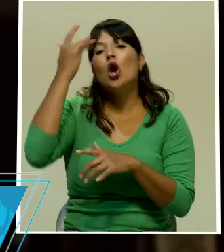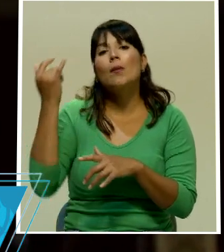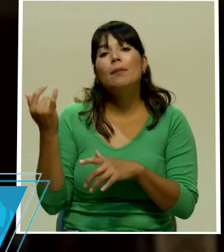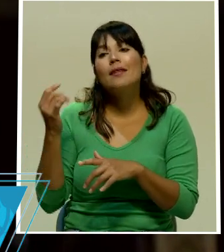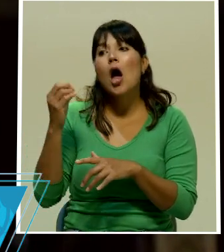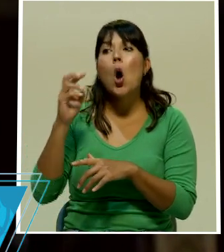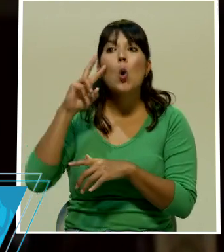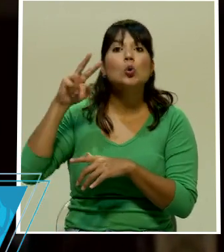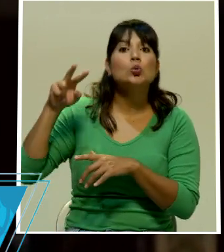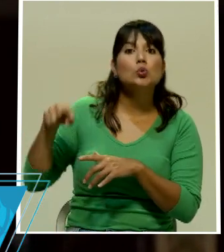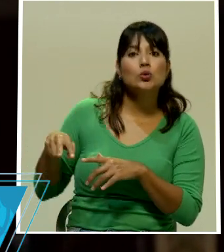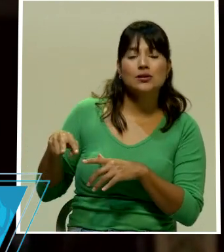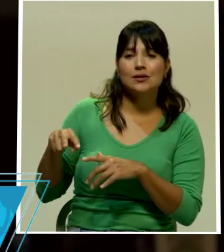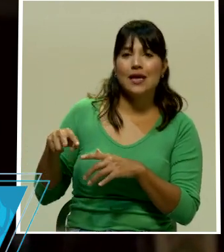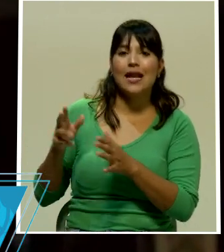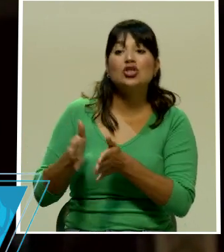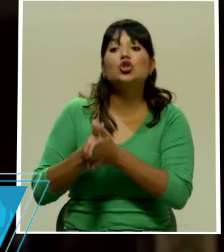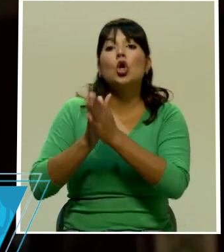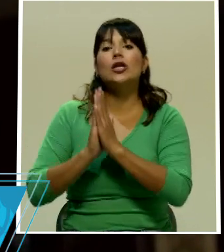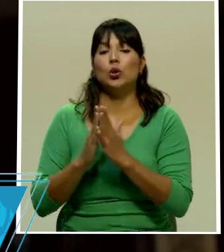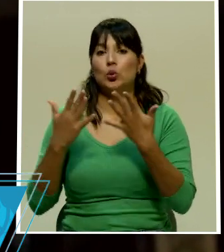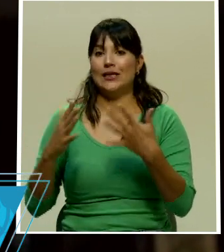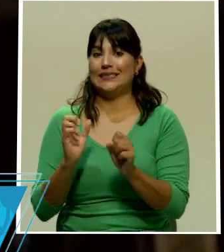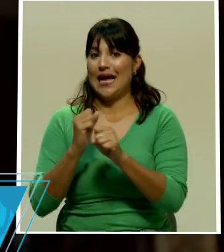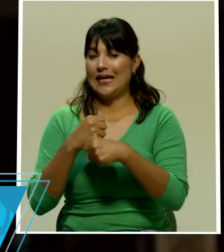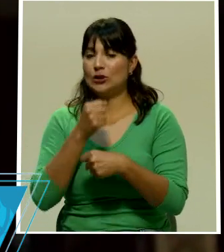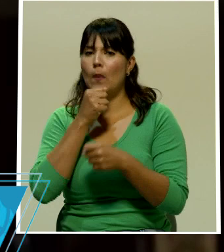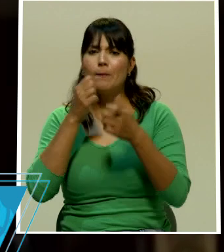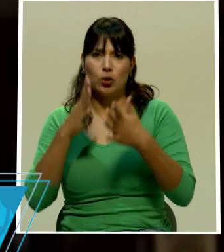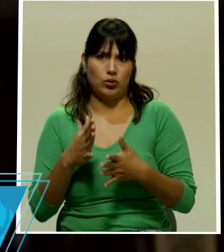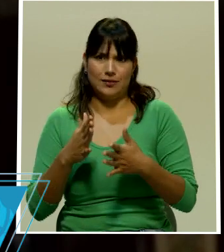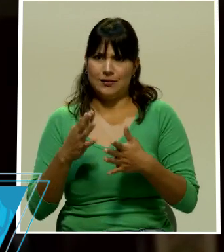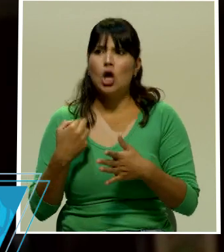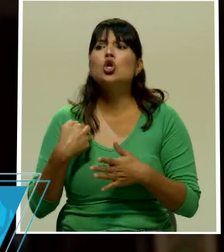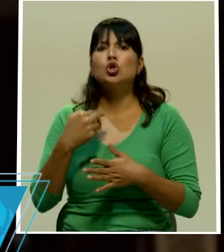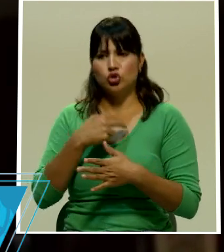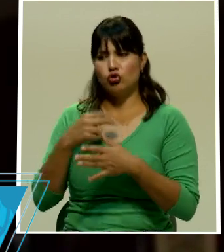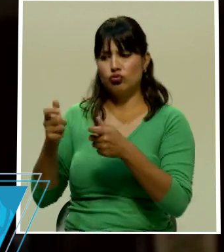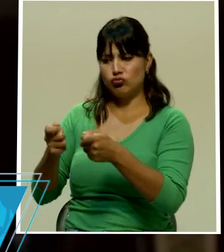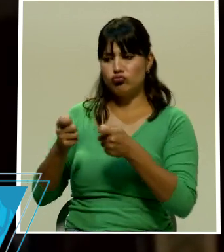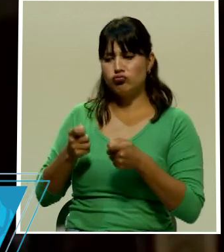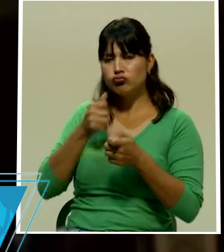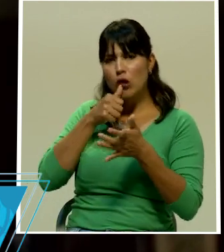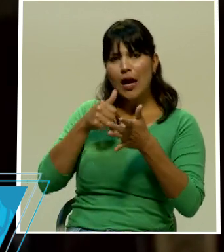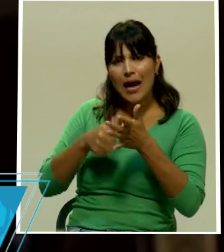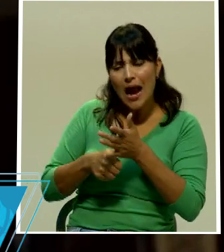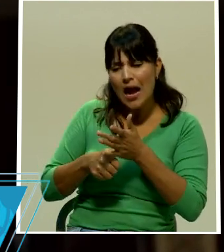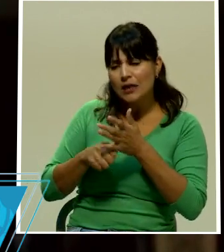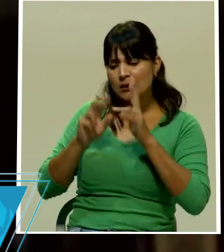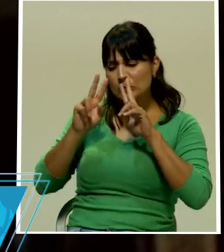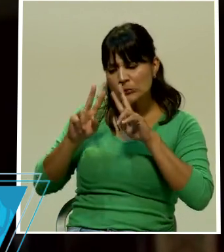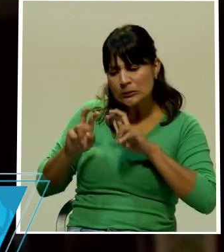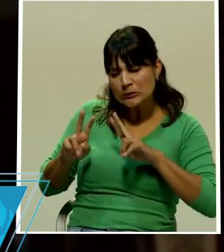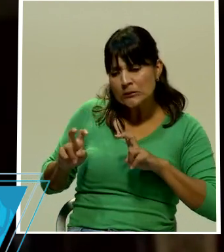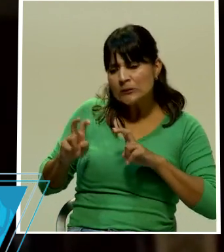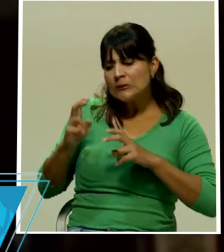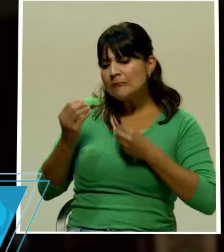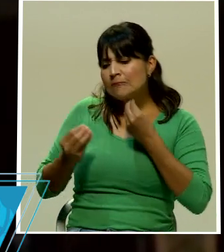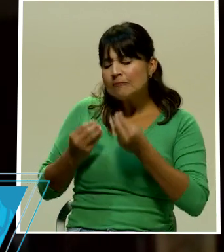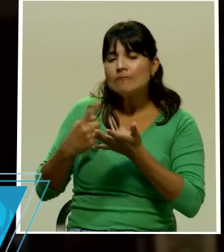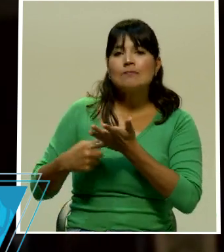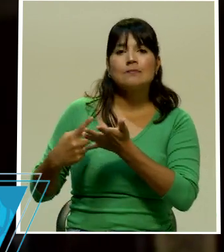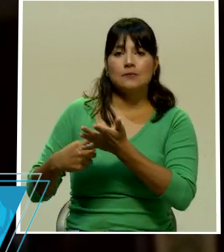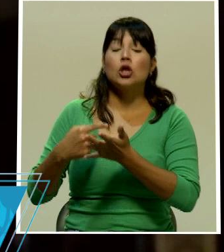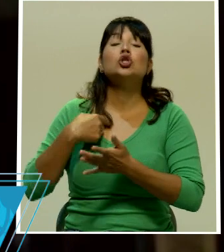ese manifiesto de la de la prensa por supuesto que tenemos que atenderlo ponerle atención repito yo creo que si hay